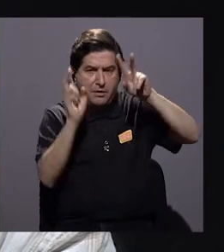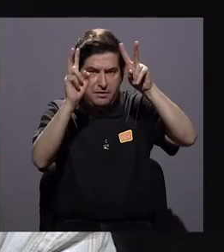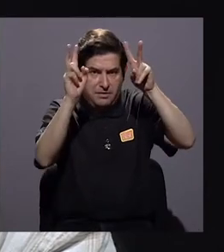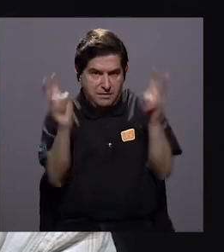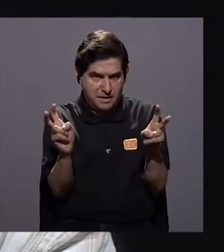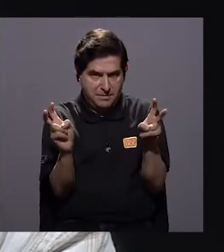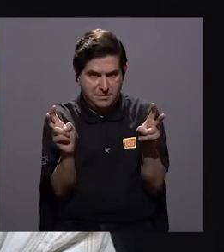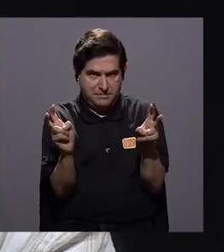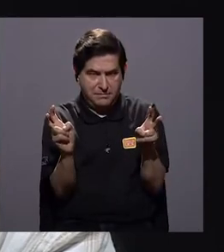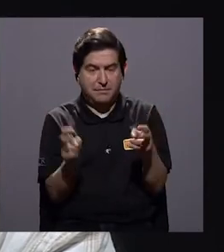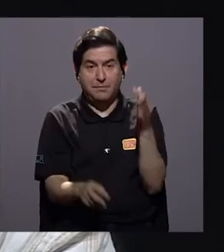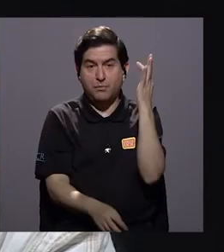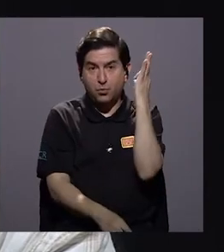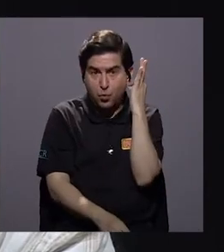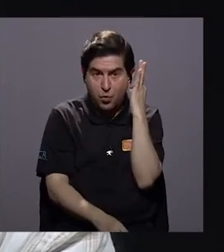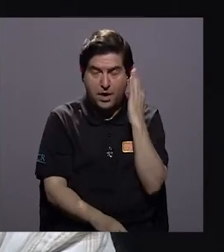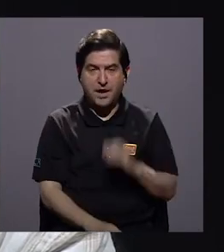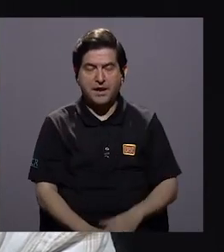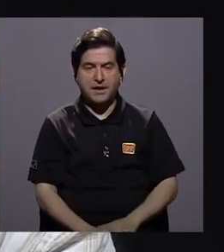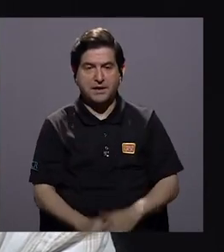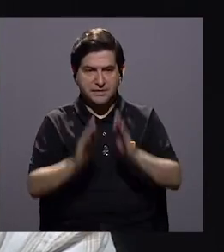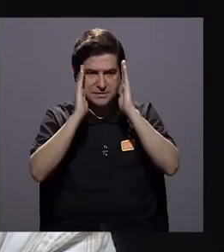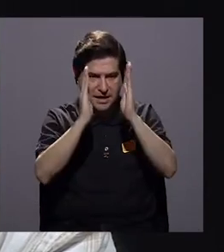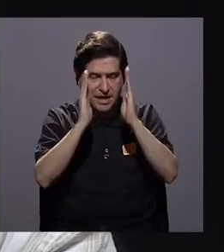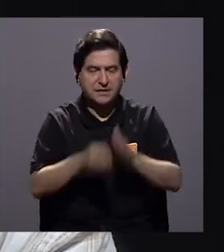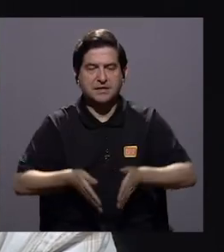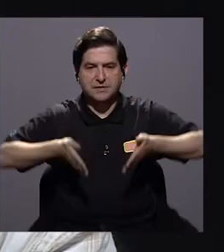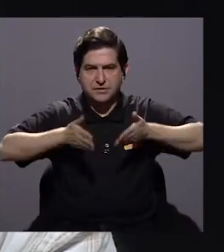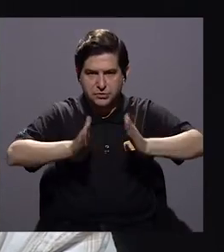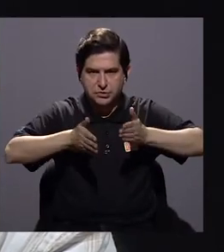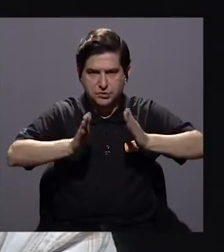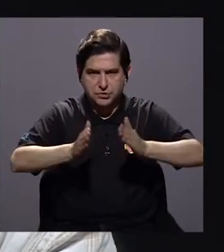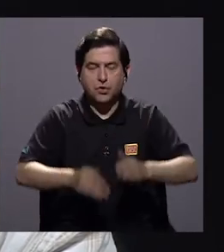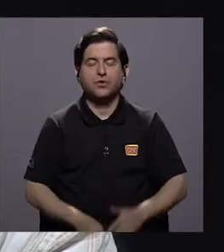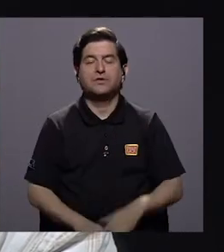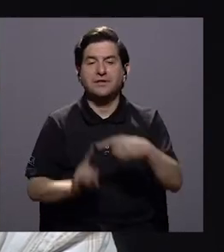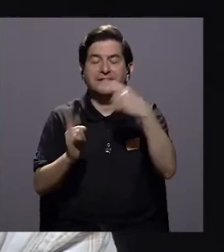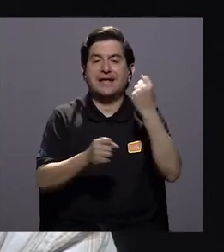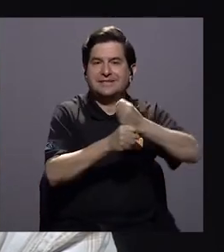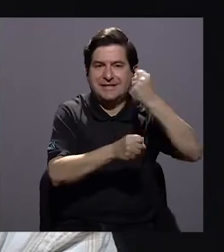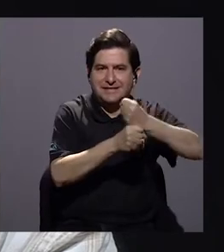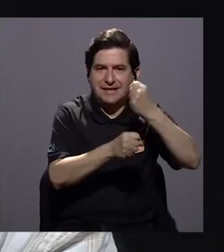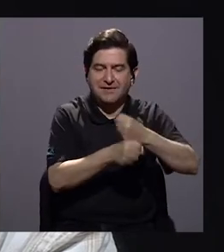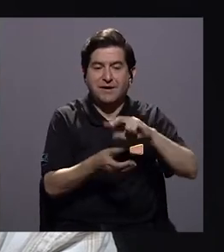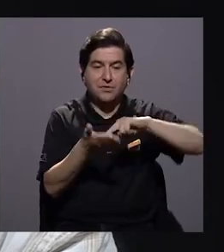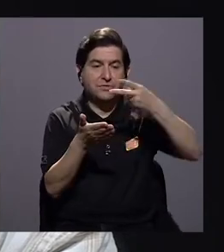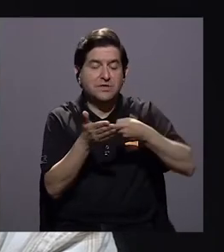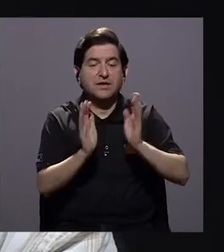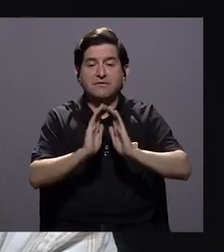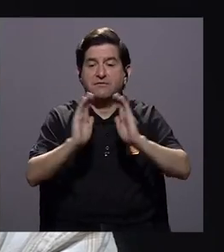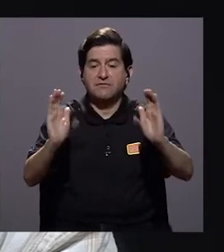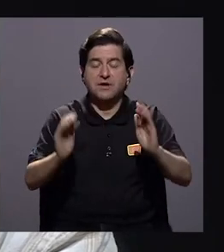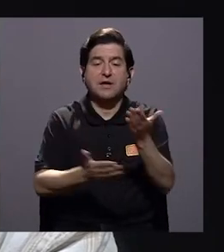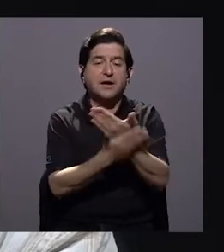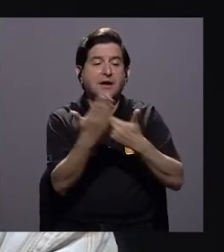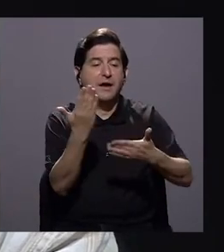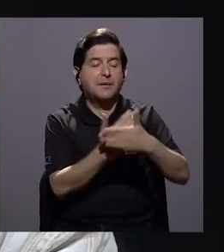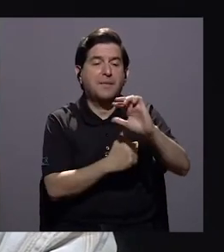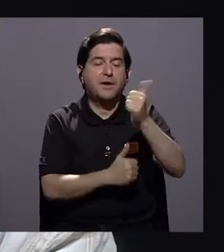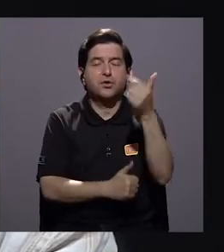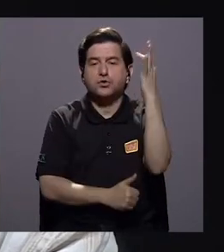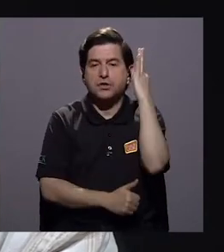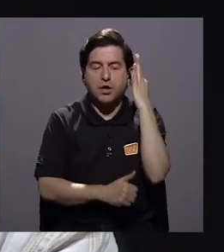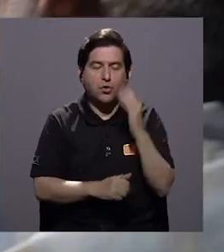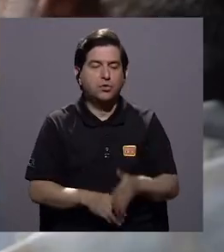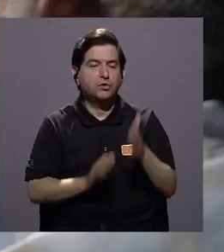el tema de mujeres atendiendo a sus hijos a través de lo laboral significa que dejan a esos niños en manos de